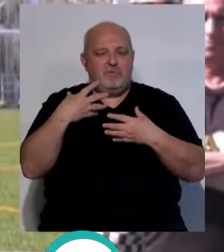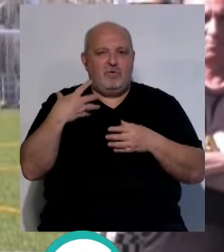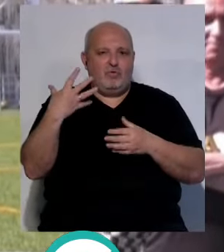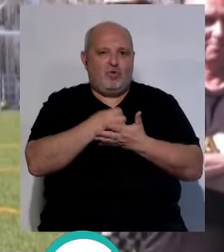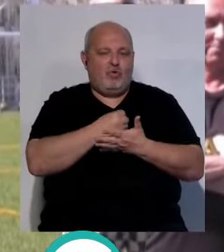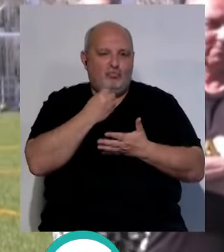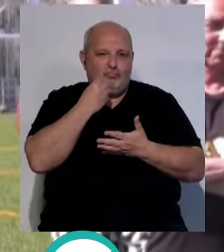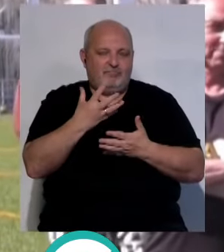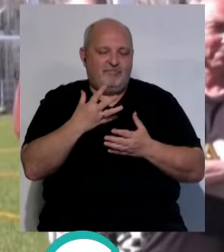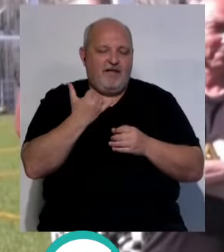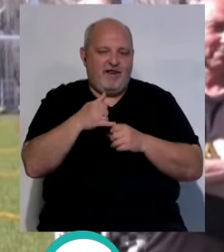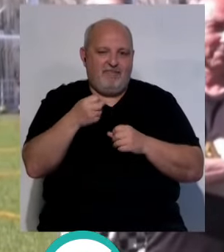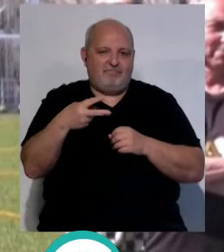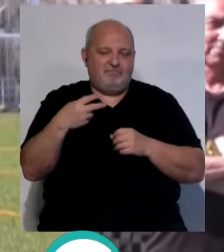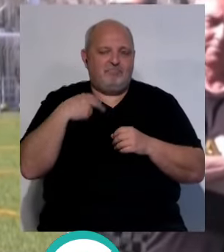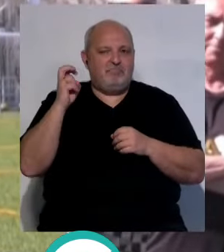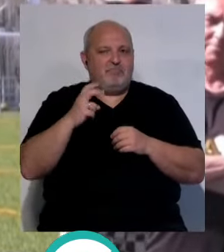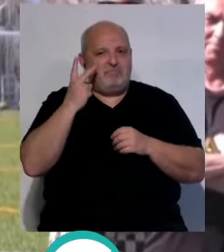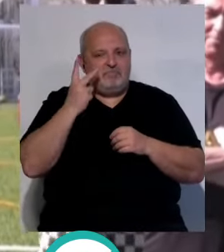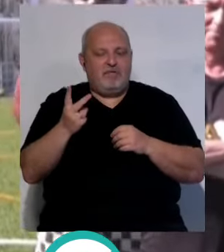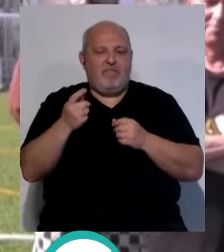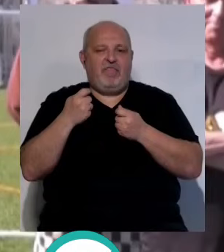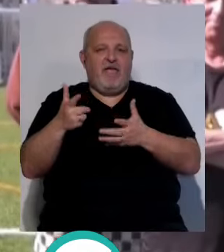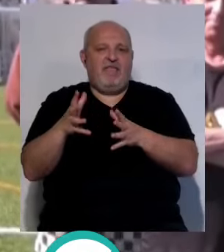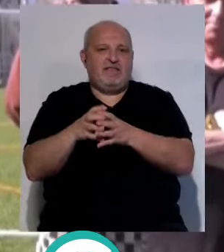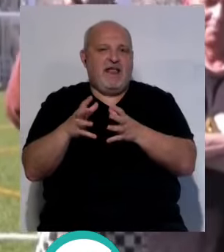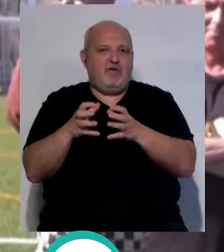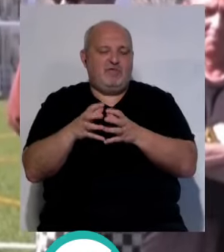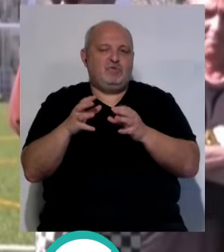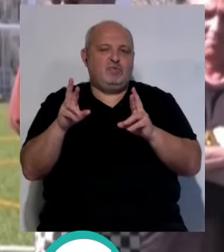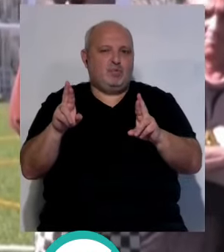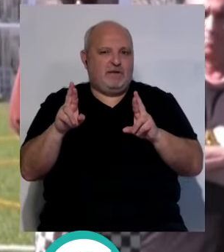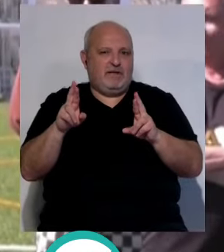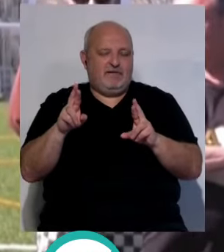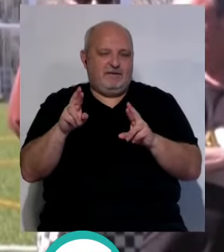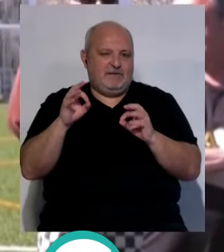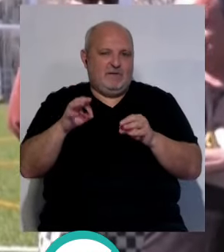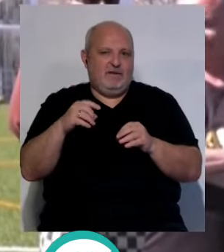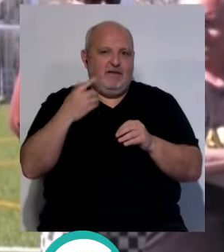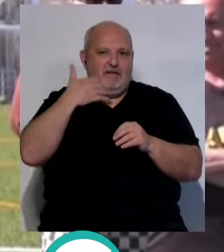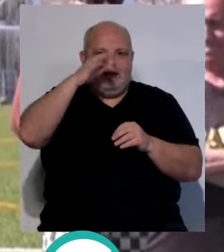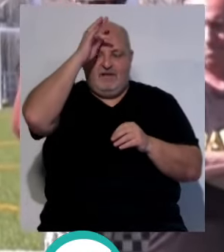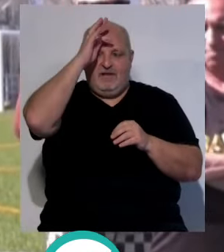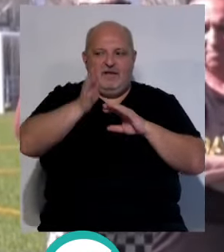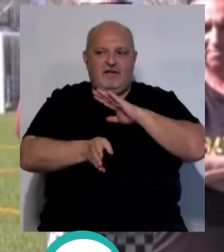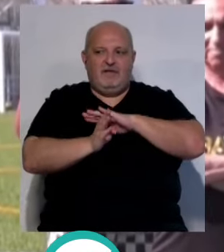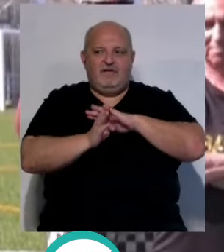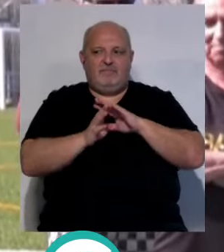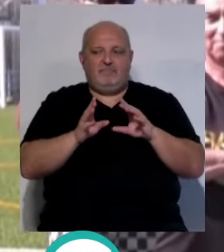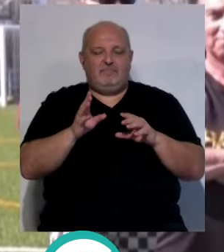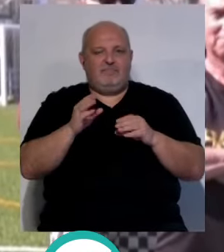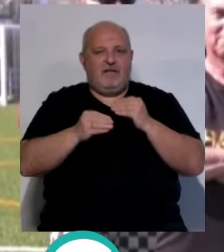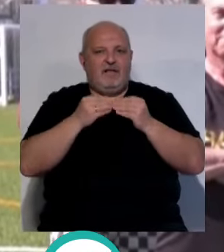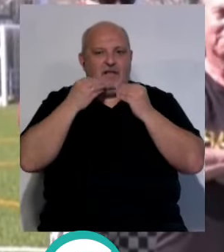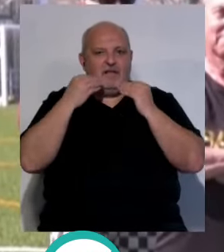¡Suscríbete al canal! He venido aquí también para desearos suerte, que seguro que la vais a tener este fin de semana y vais a seguir dando y